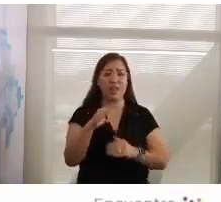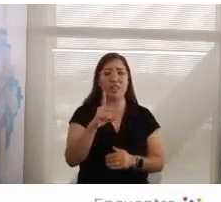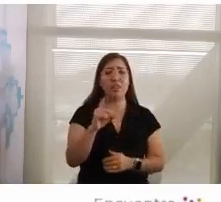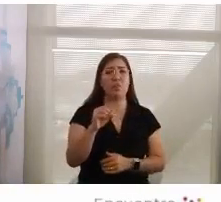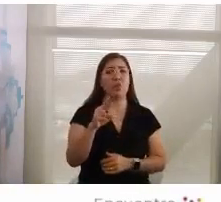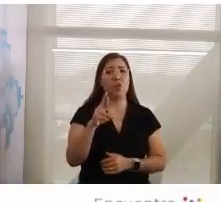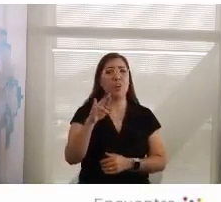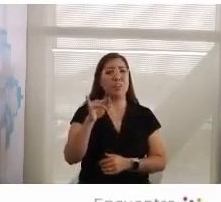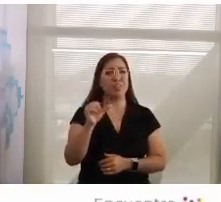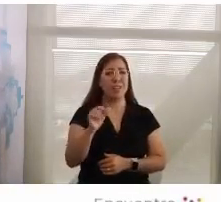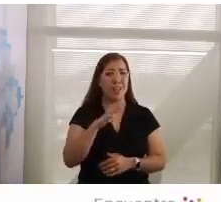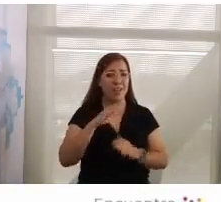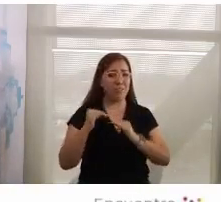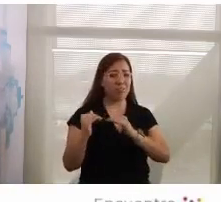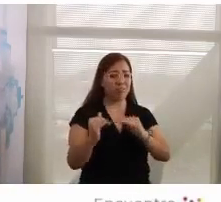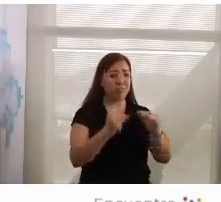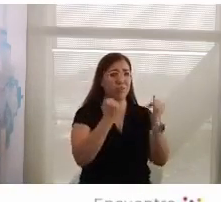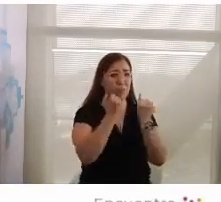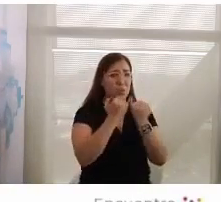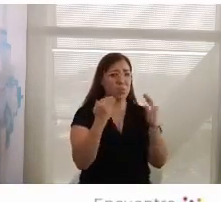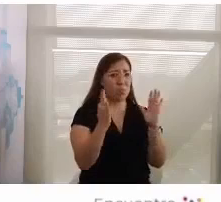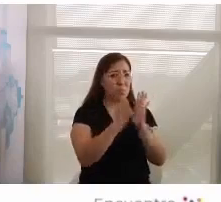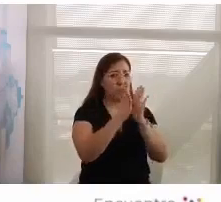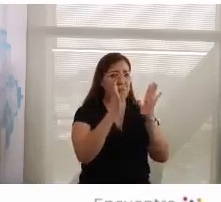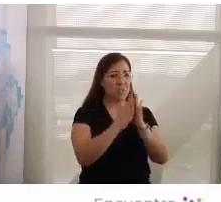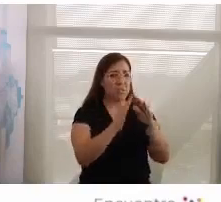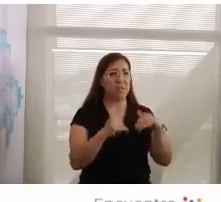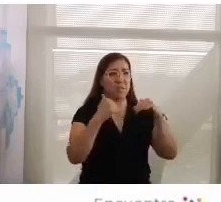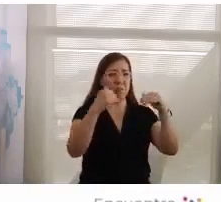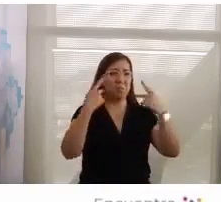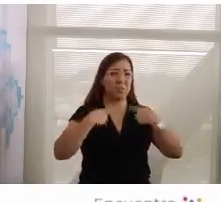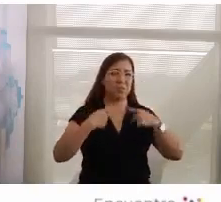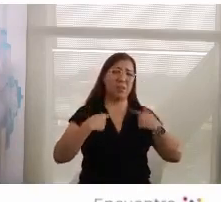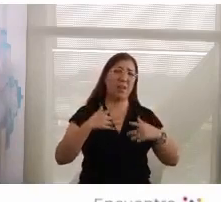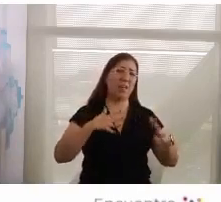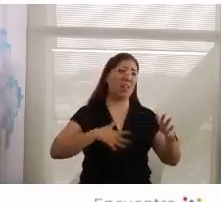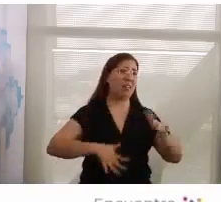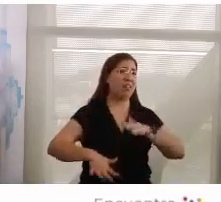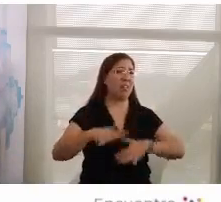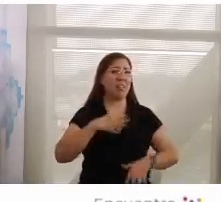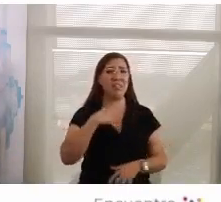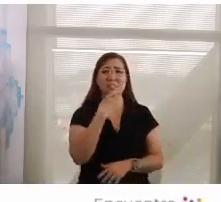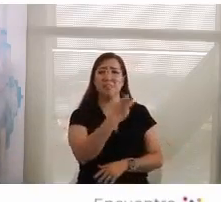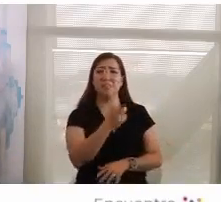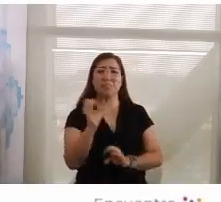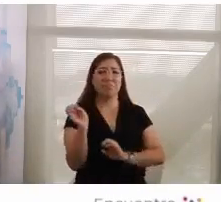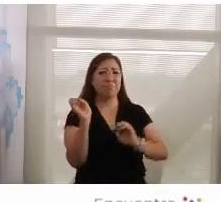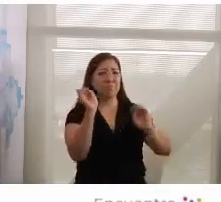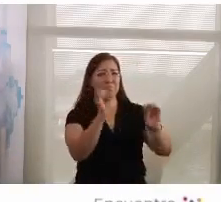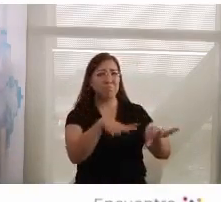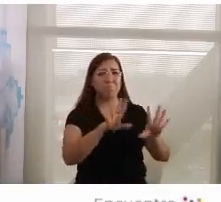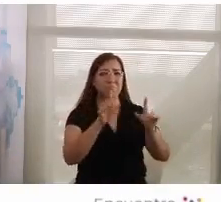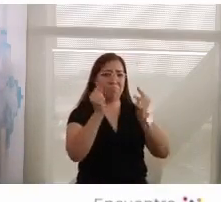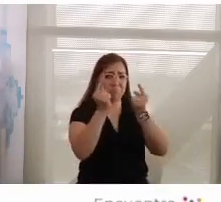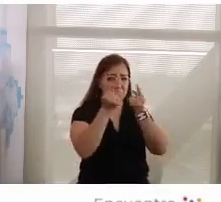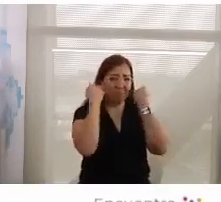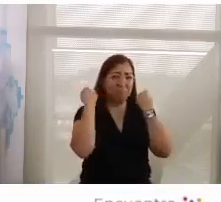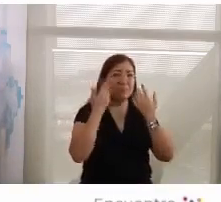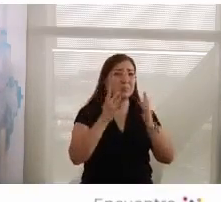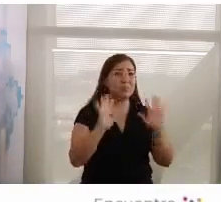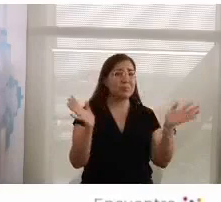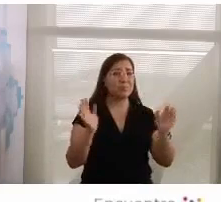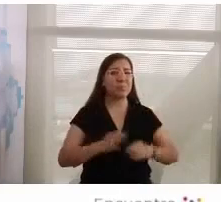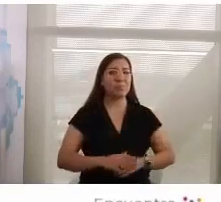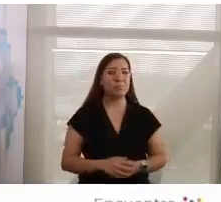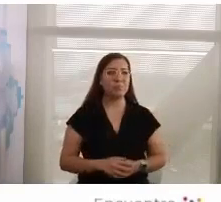creciente y la gente se agota con esto y delega a otra democracia, ¿no? a tarefa